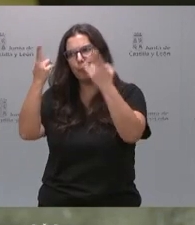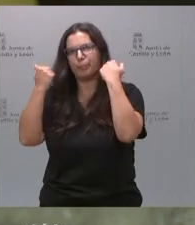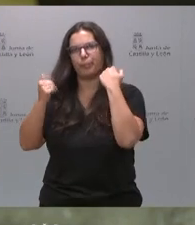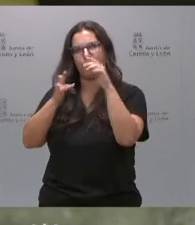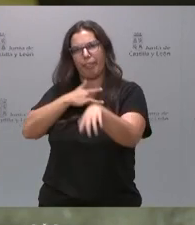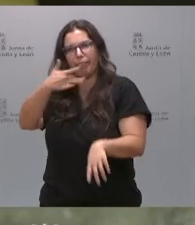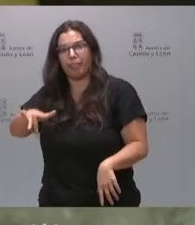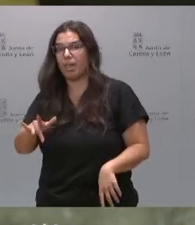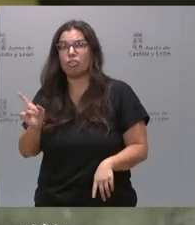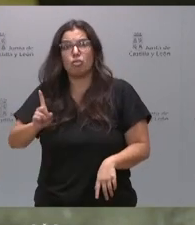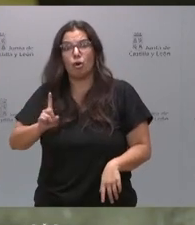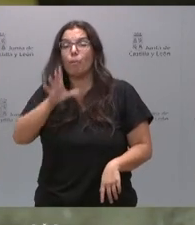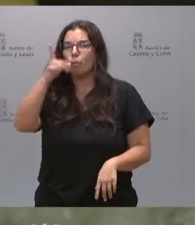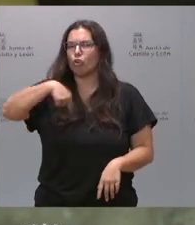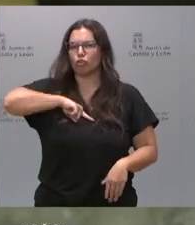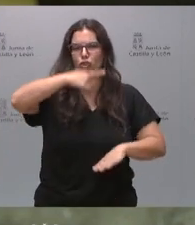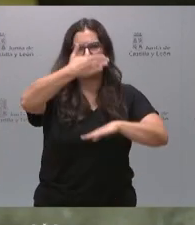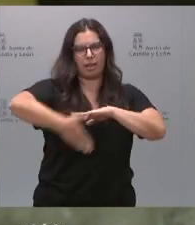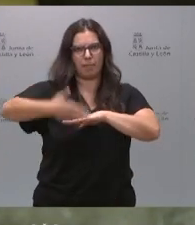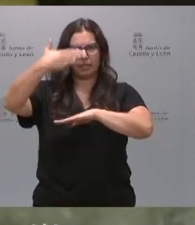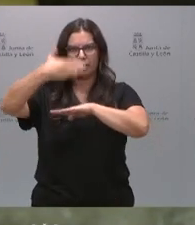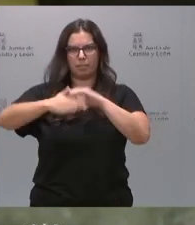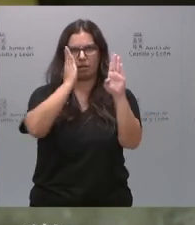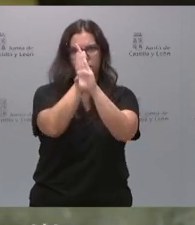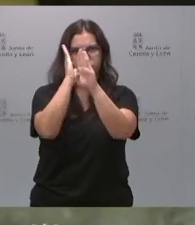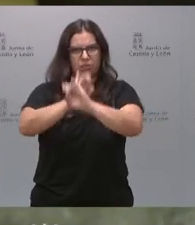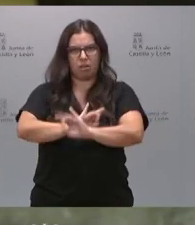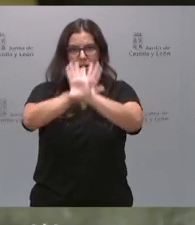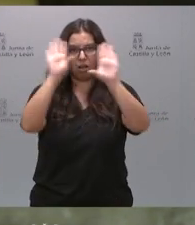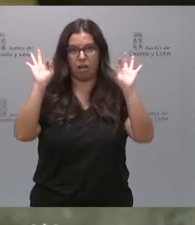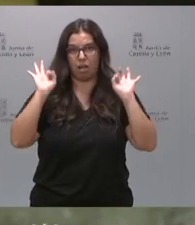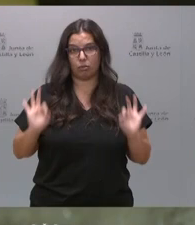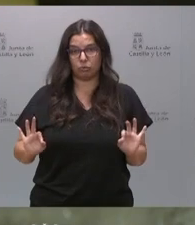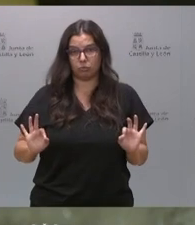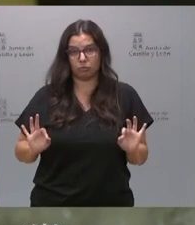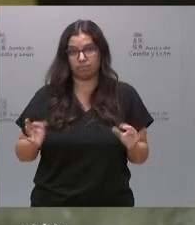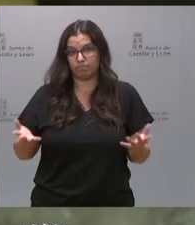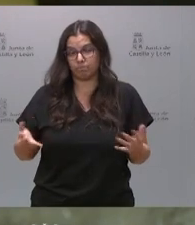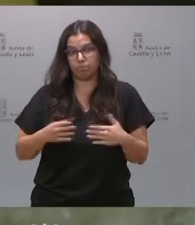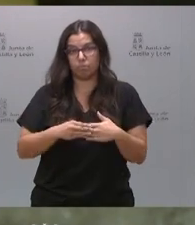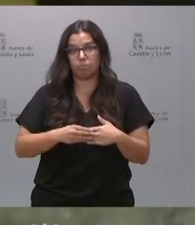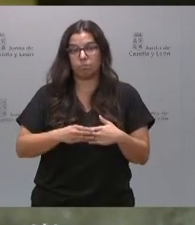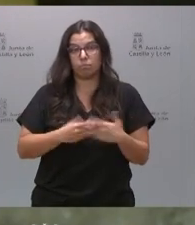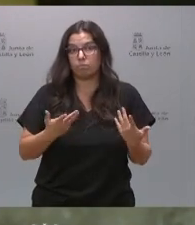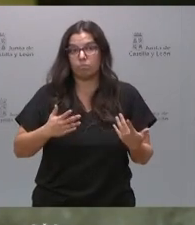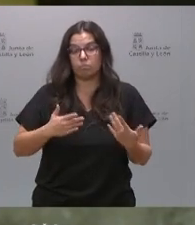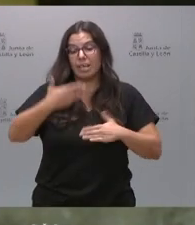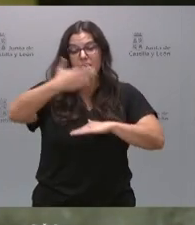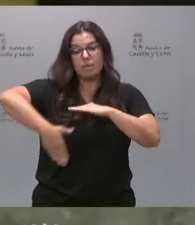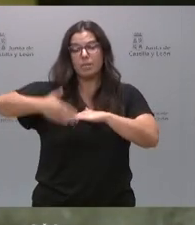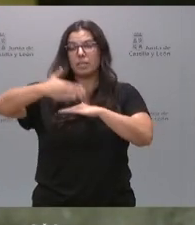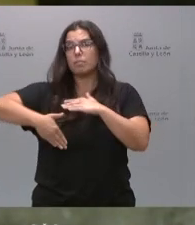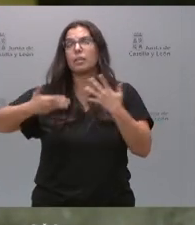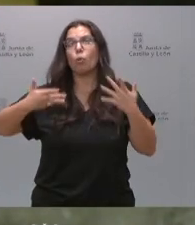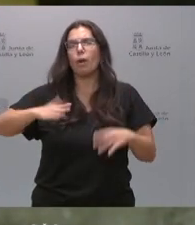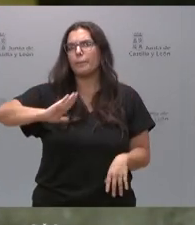porque nuestras líneas rojas son claras. Las líneas rojas son